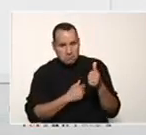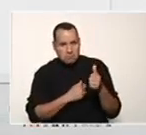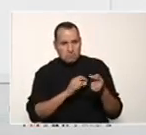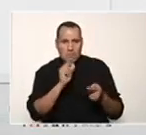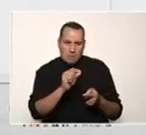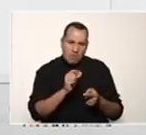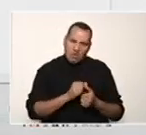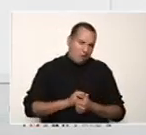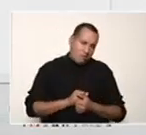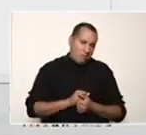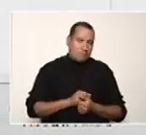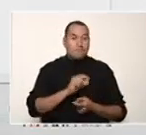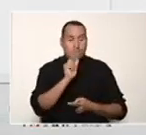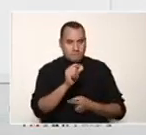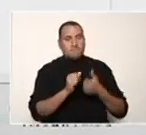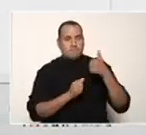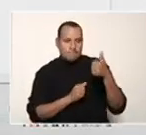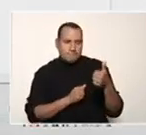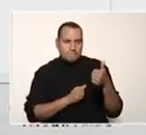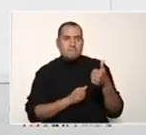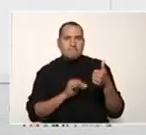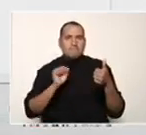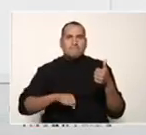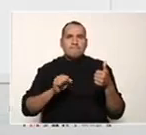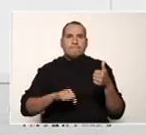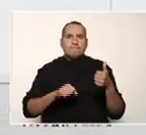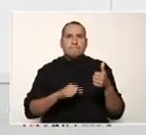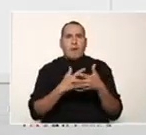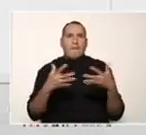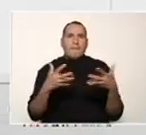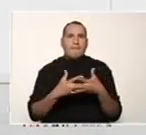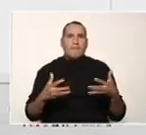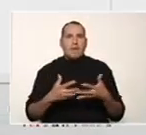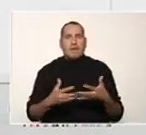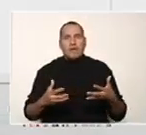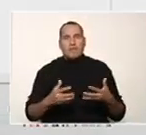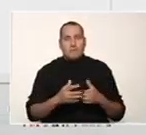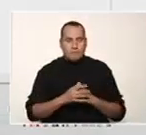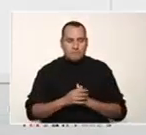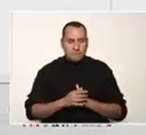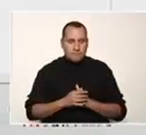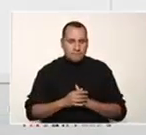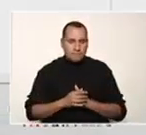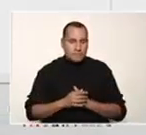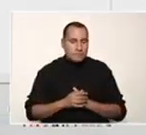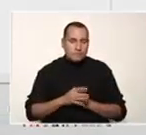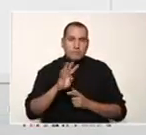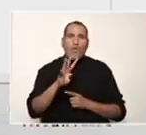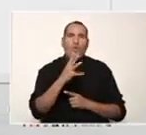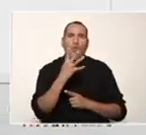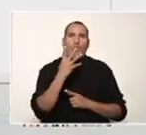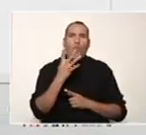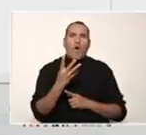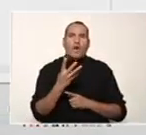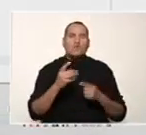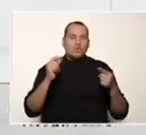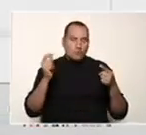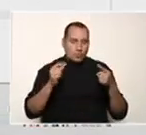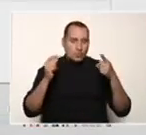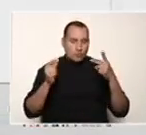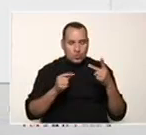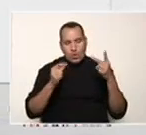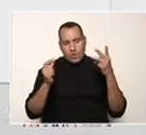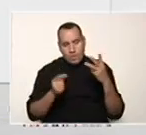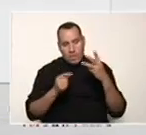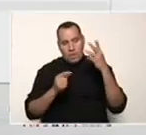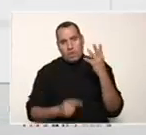verdaderamente deseamos que el programa detecte. De acuerdo a este caso tenemos cuatro opciones enumeradas del uno